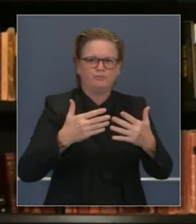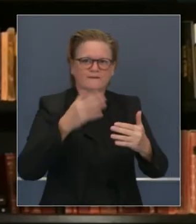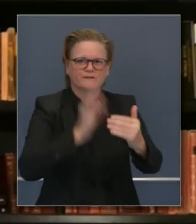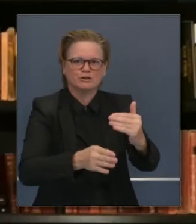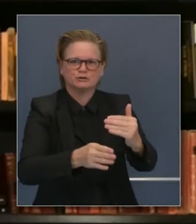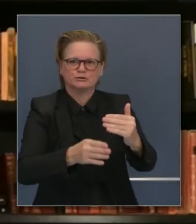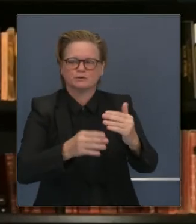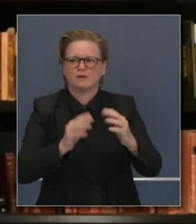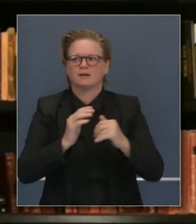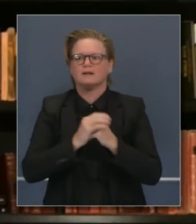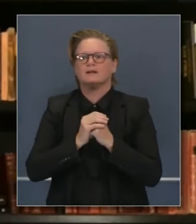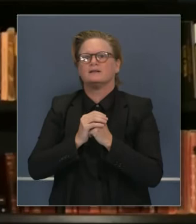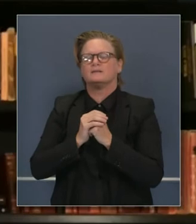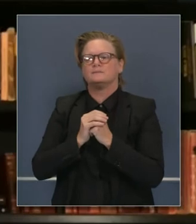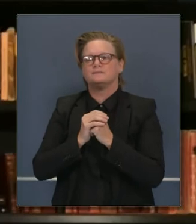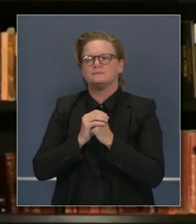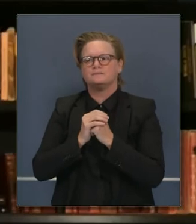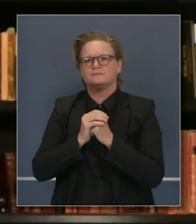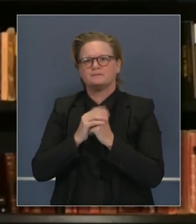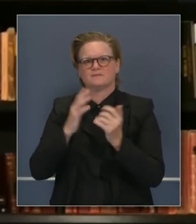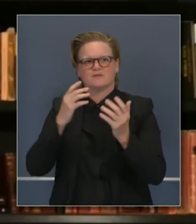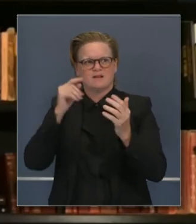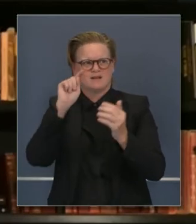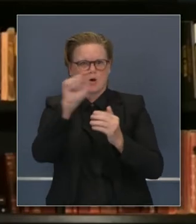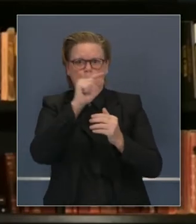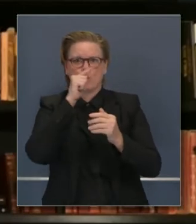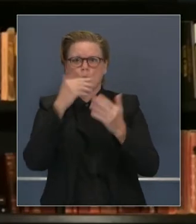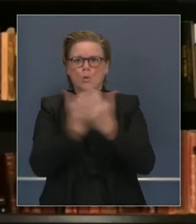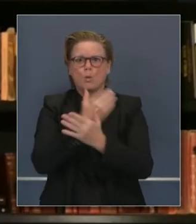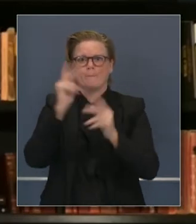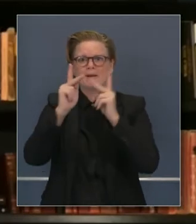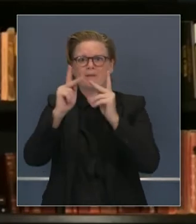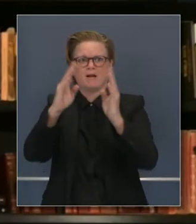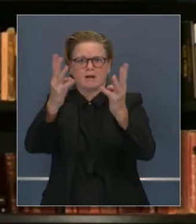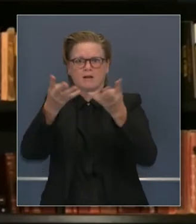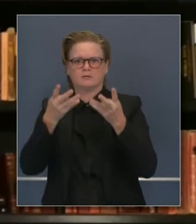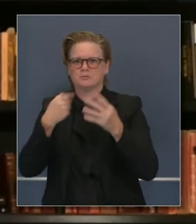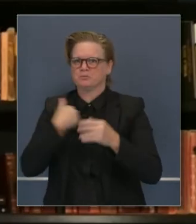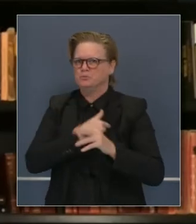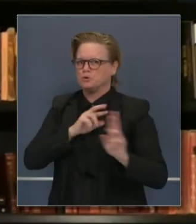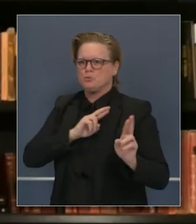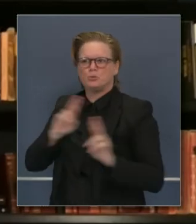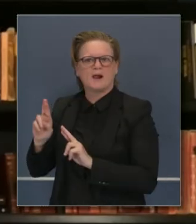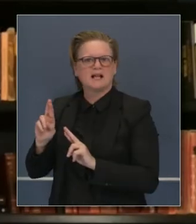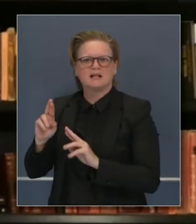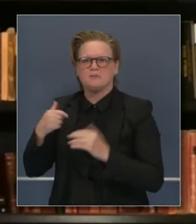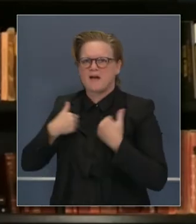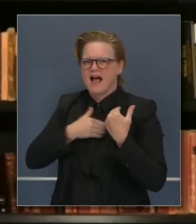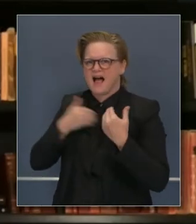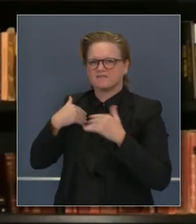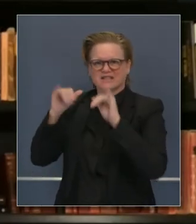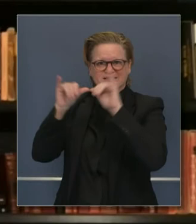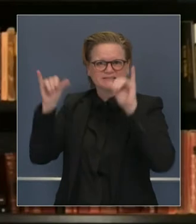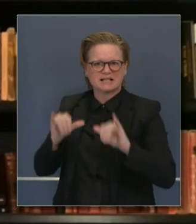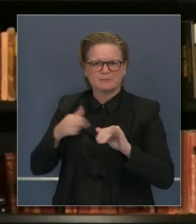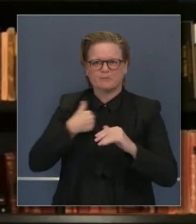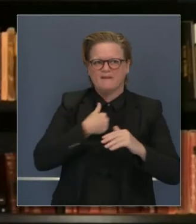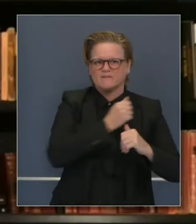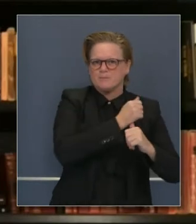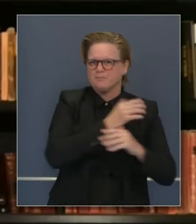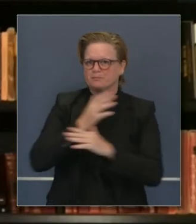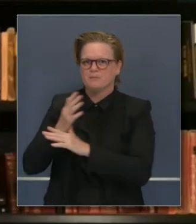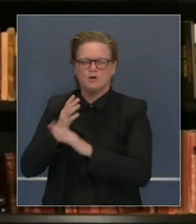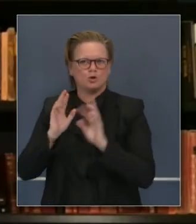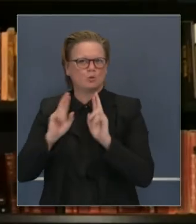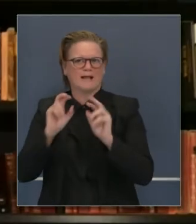Trabajamos con departamentos locales y otros regionales para mejorar los procesos de tecnología, de información,